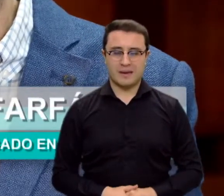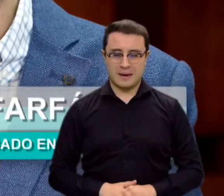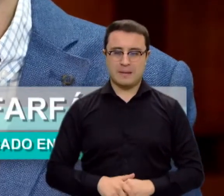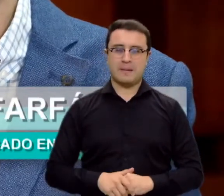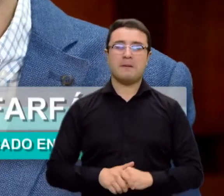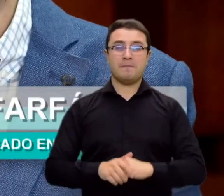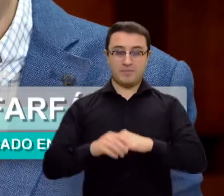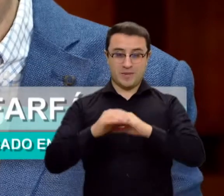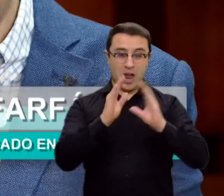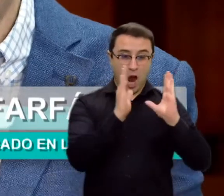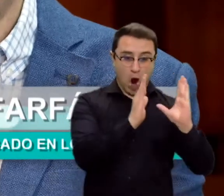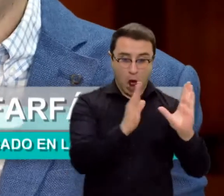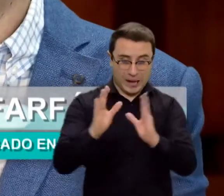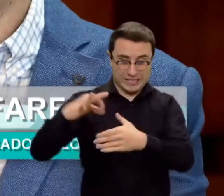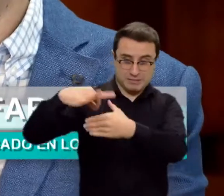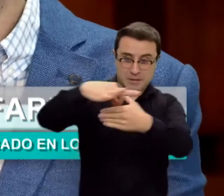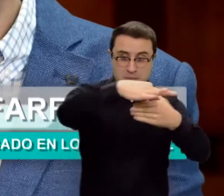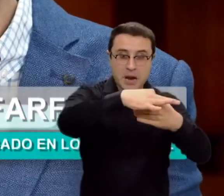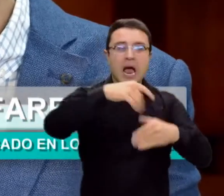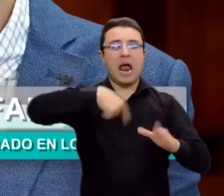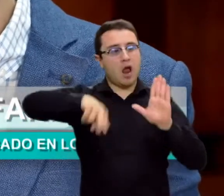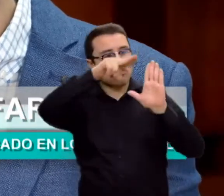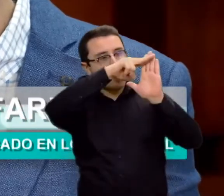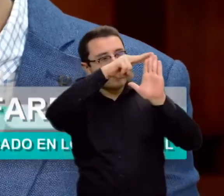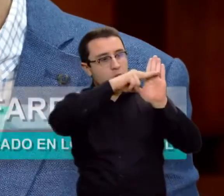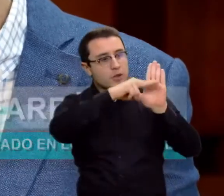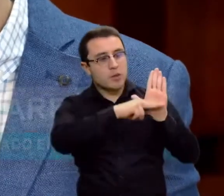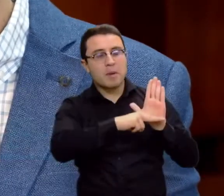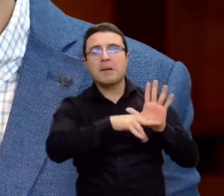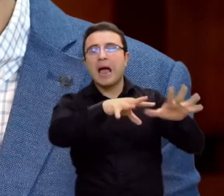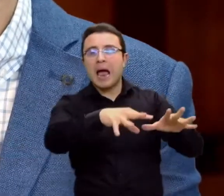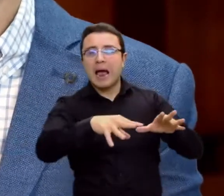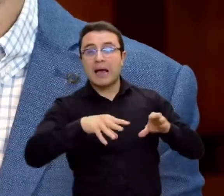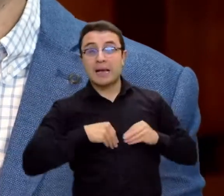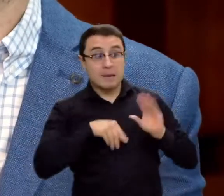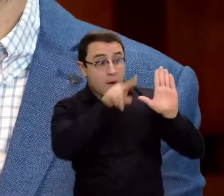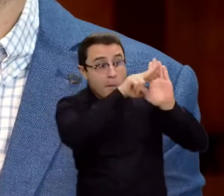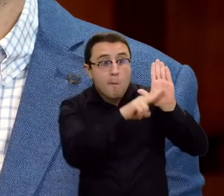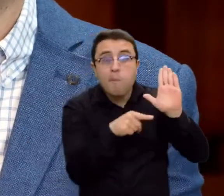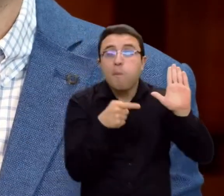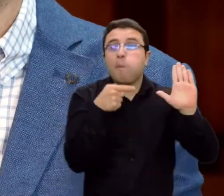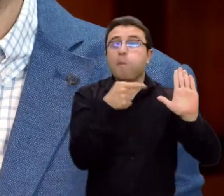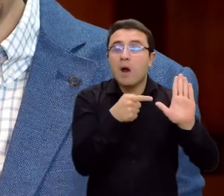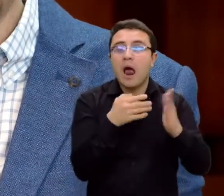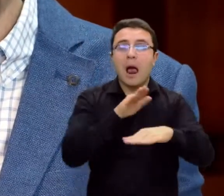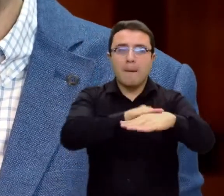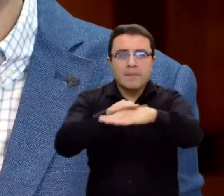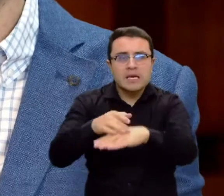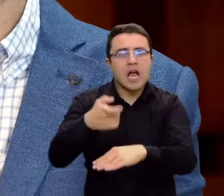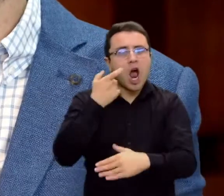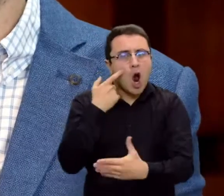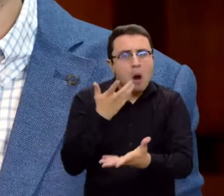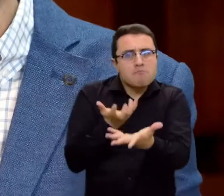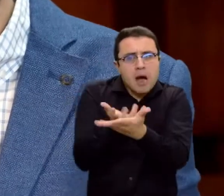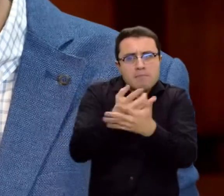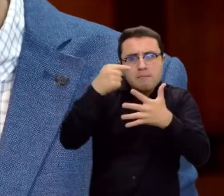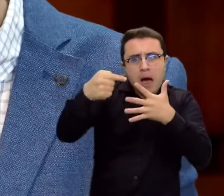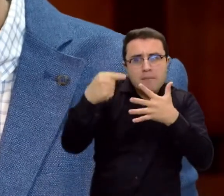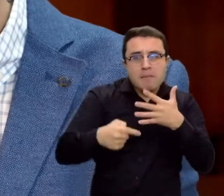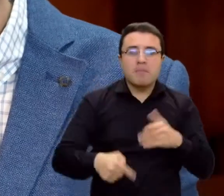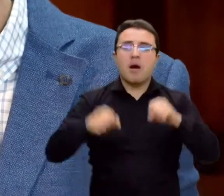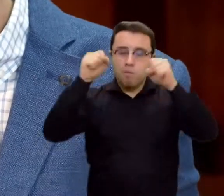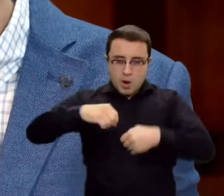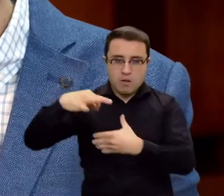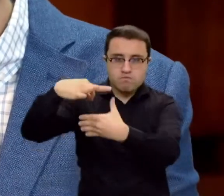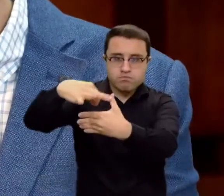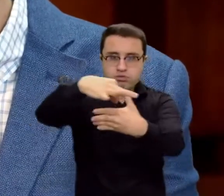con un instrumento normativo que fija unos parámetros específicos a seguir para adelantar las elecciones con garantías